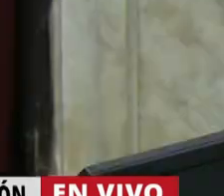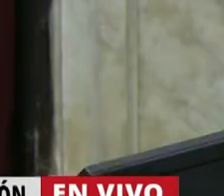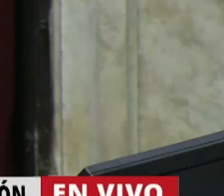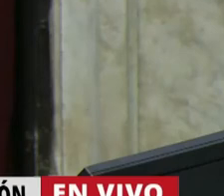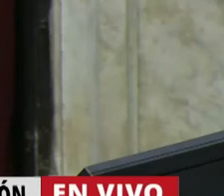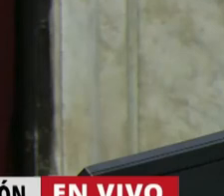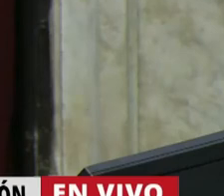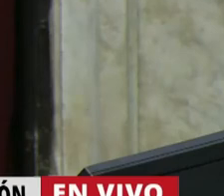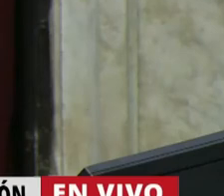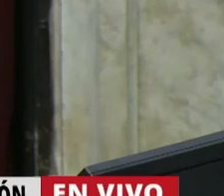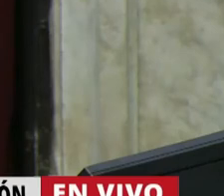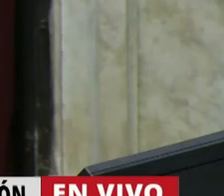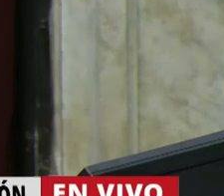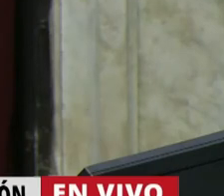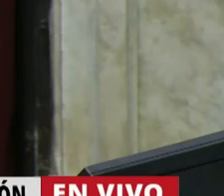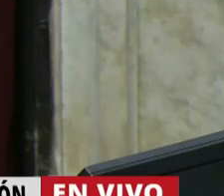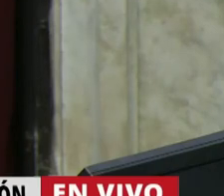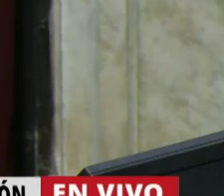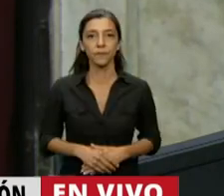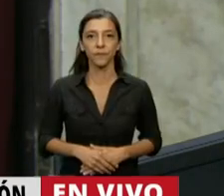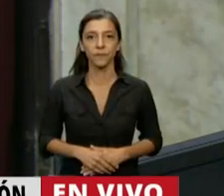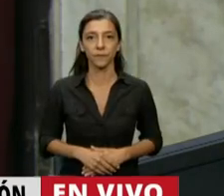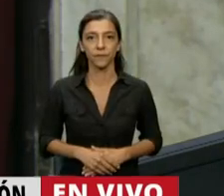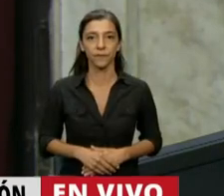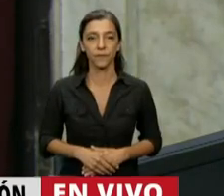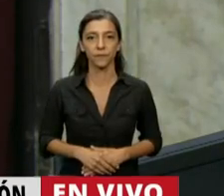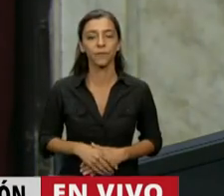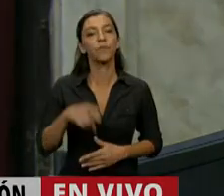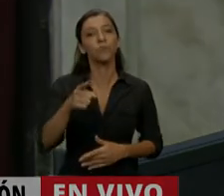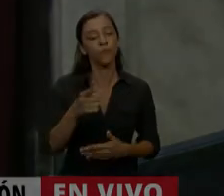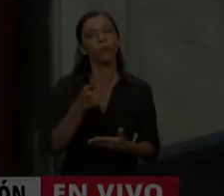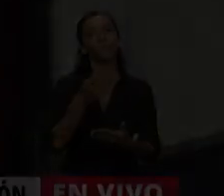será girada a la Comisión de Asuntos Constitucionales.